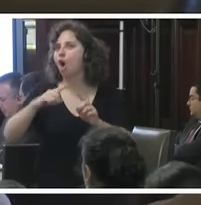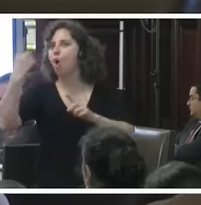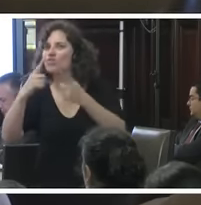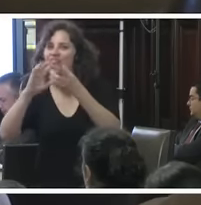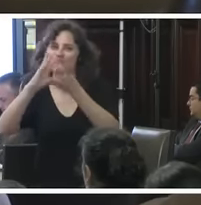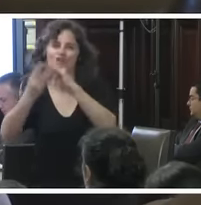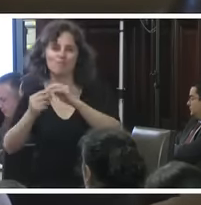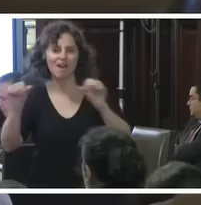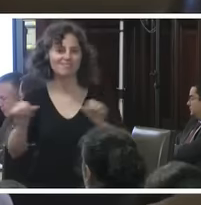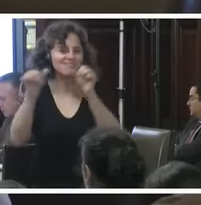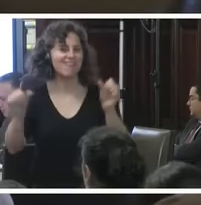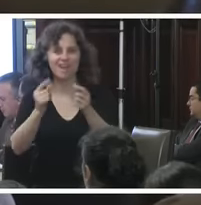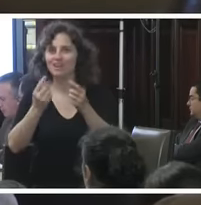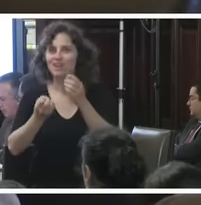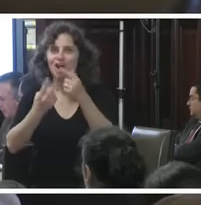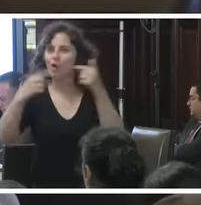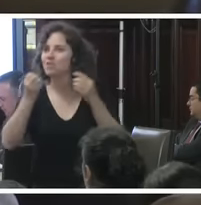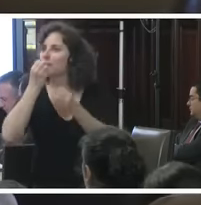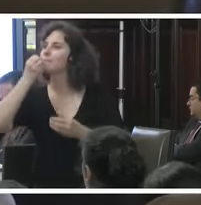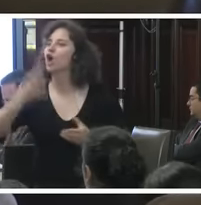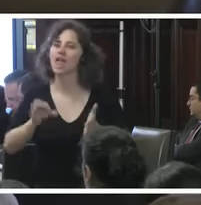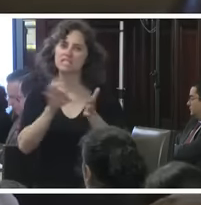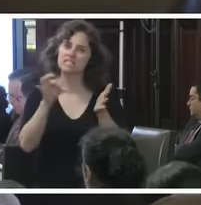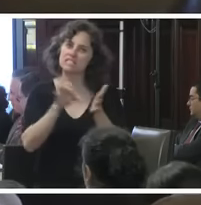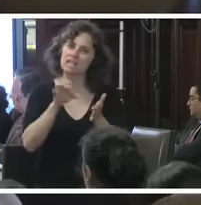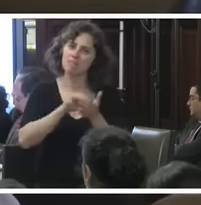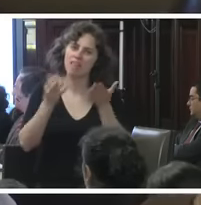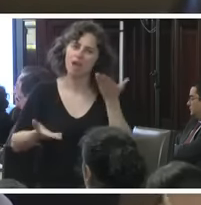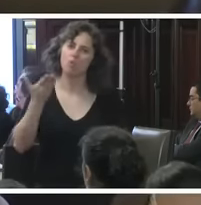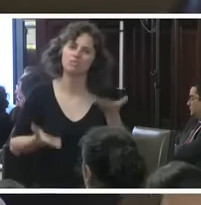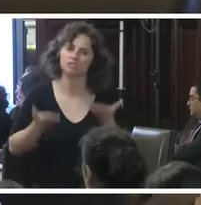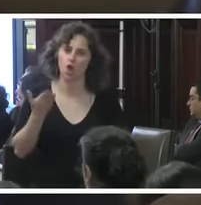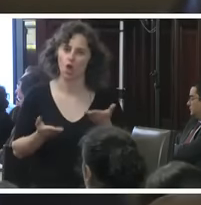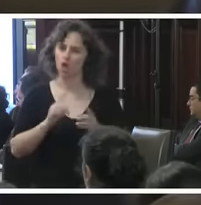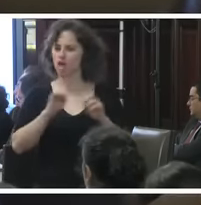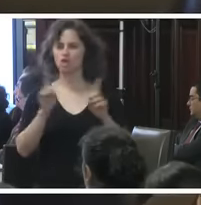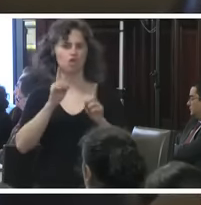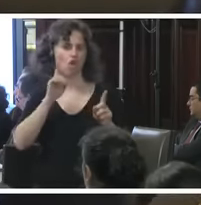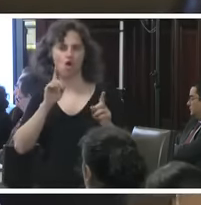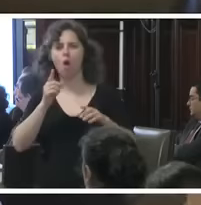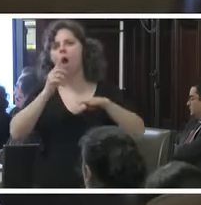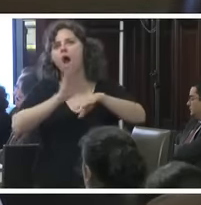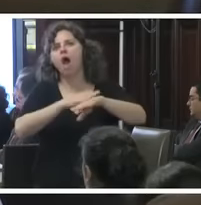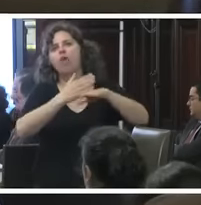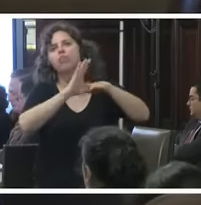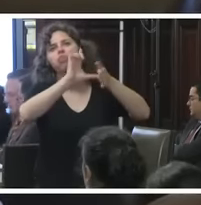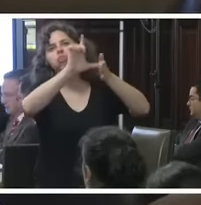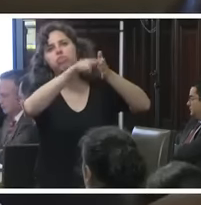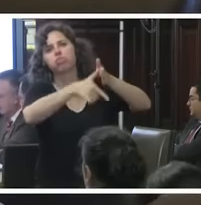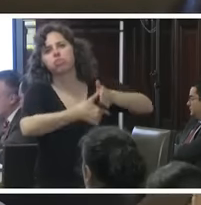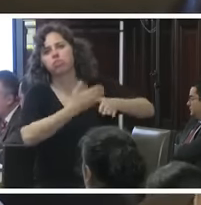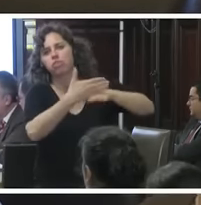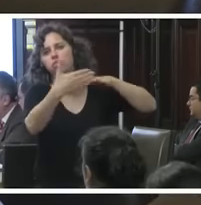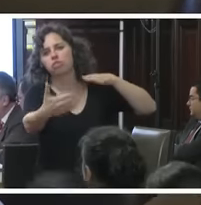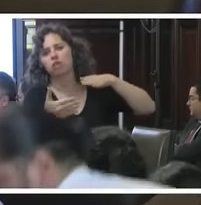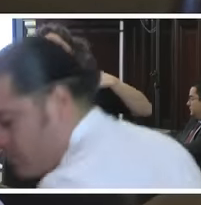mejorar el sistema de juicios. No tomarse tanto tiempo para completar